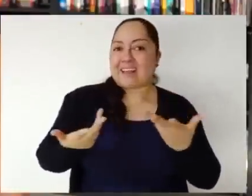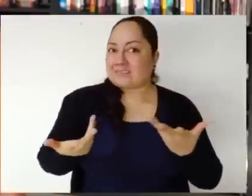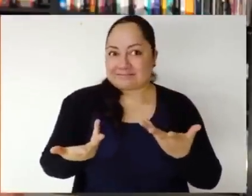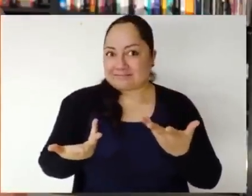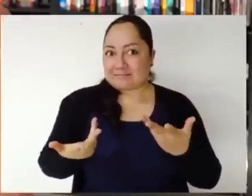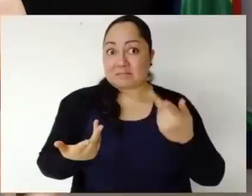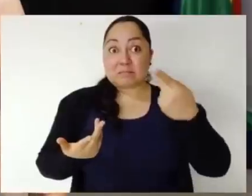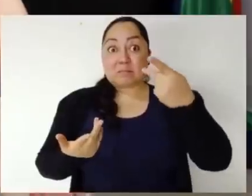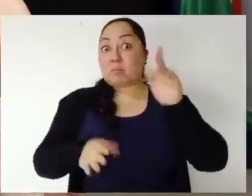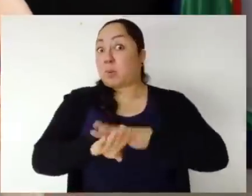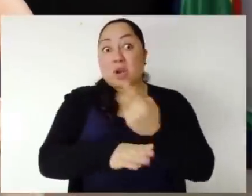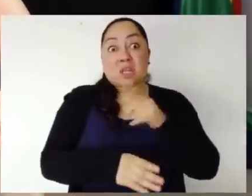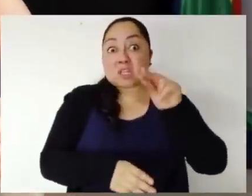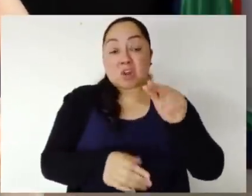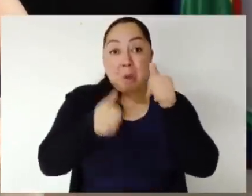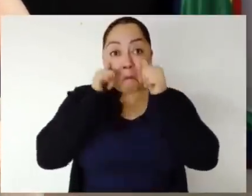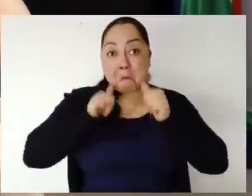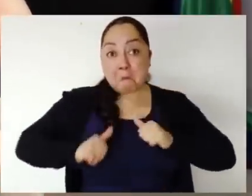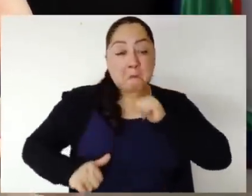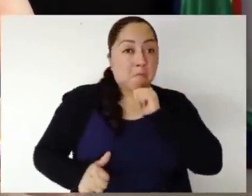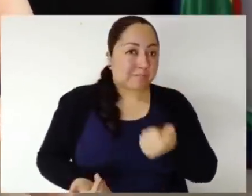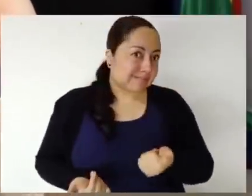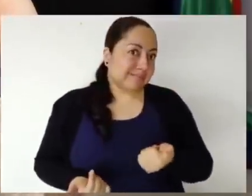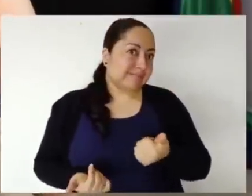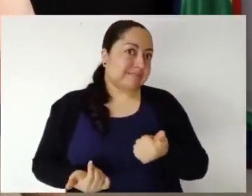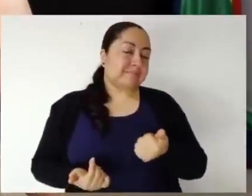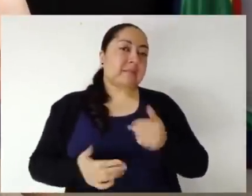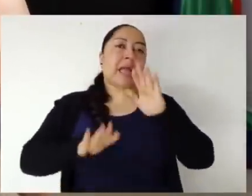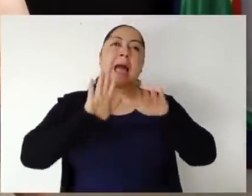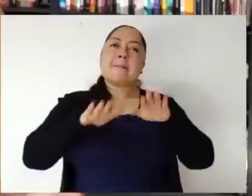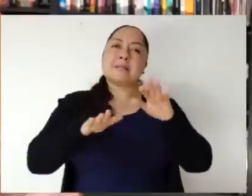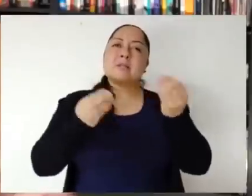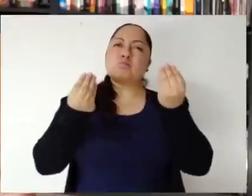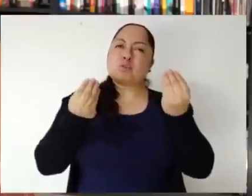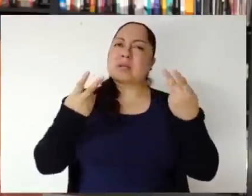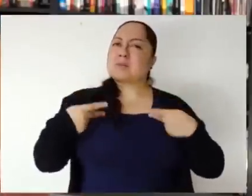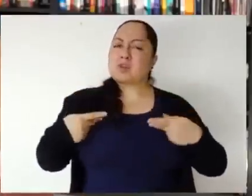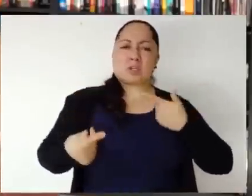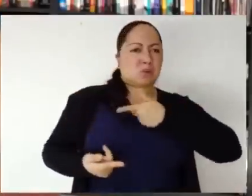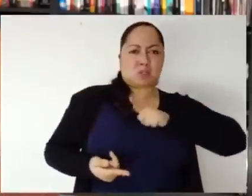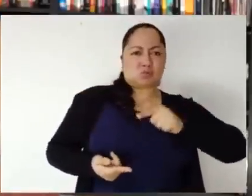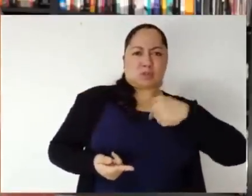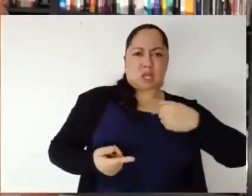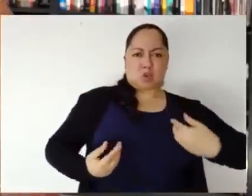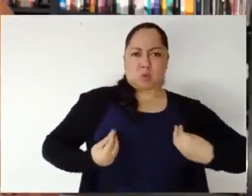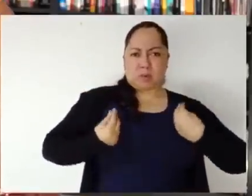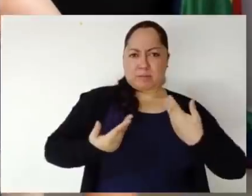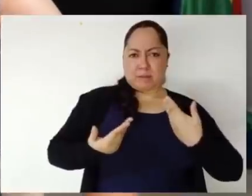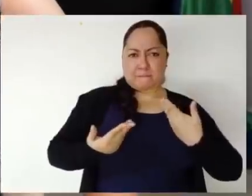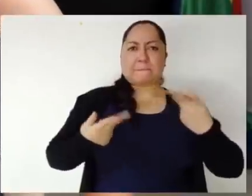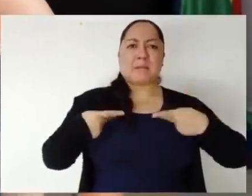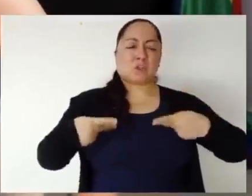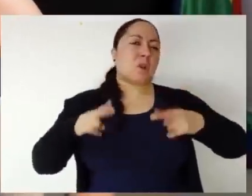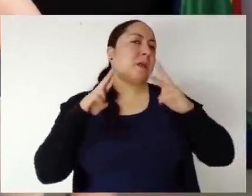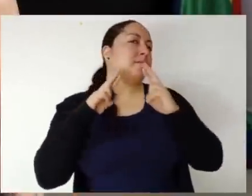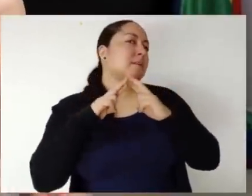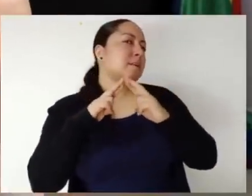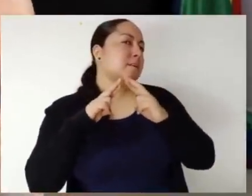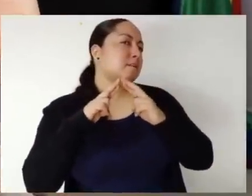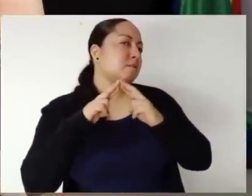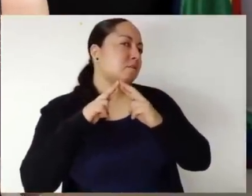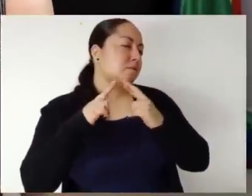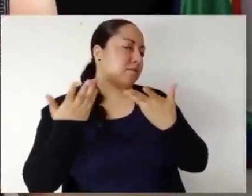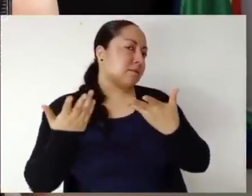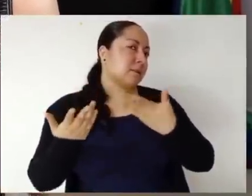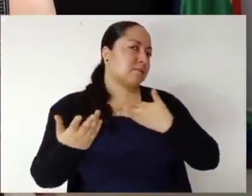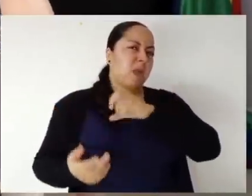Traigo todo eso a colación, mi vida es lidiar con gente que está muy en contra de mi existencia. paso por lo general suelen ser personas religiosas, quienes a mi mejor parecer decidieron